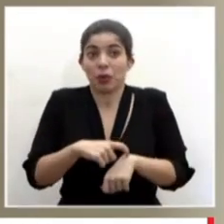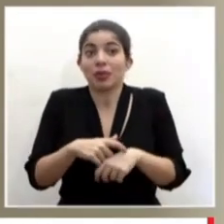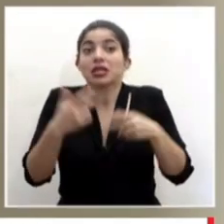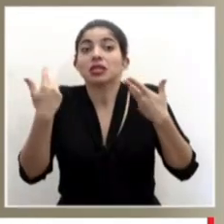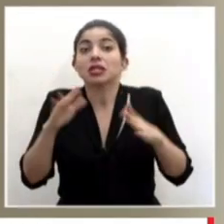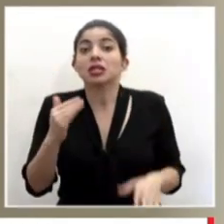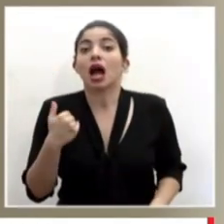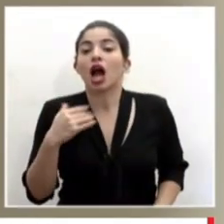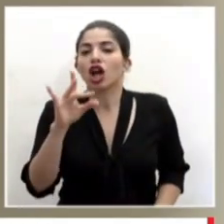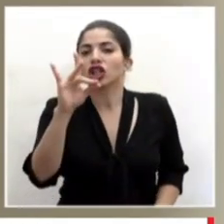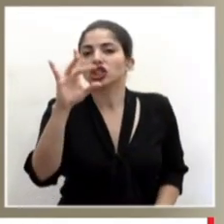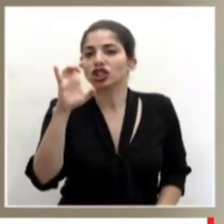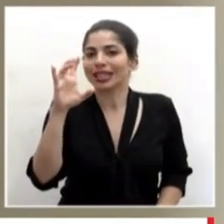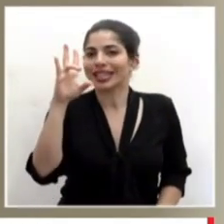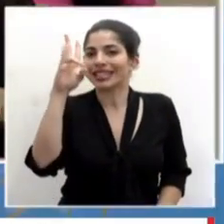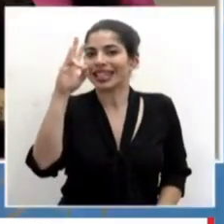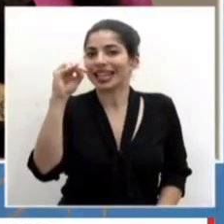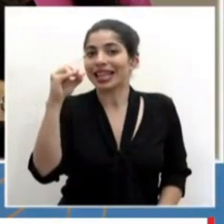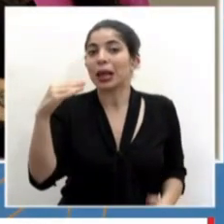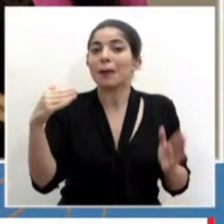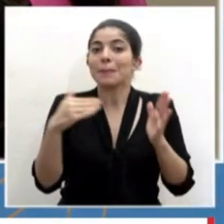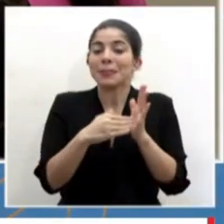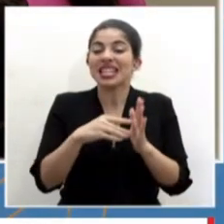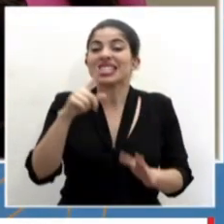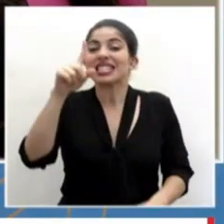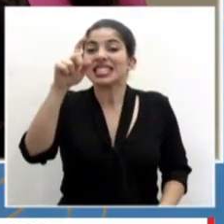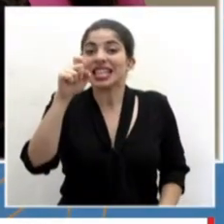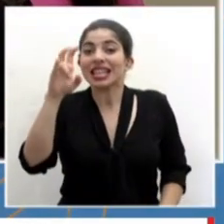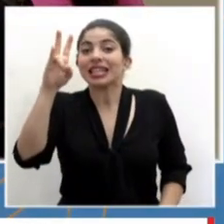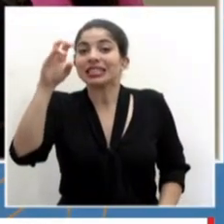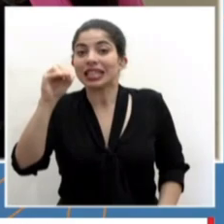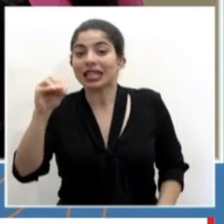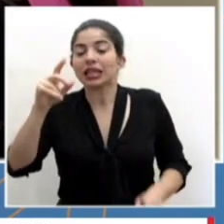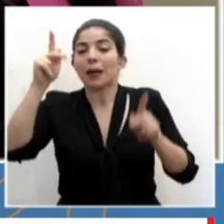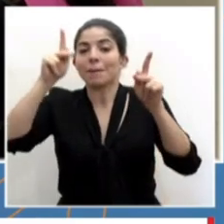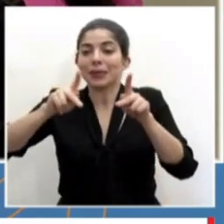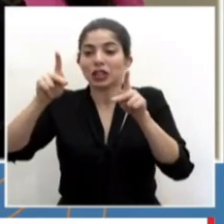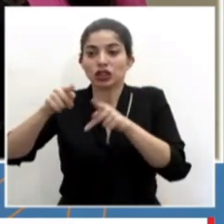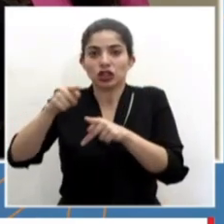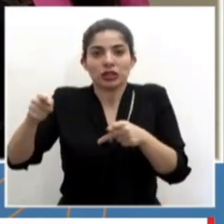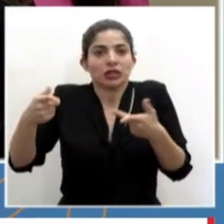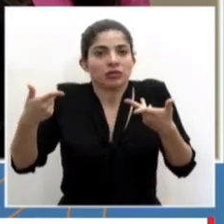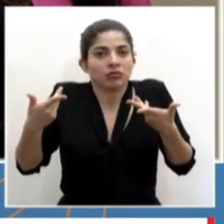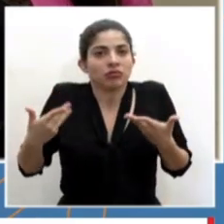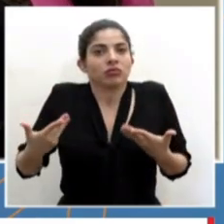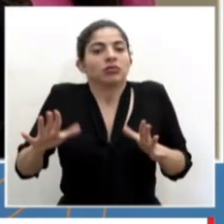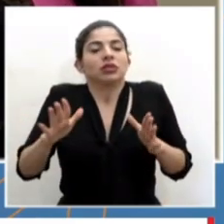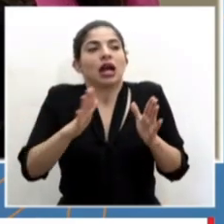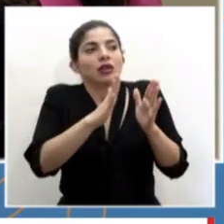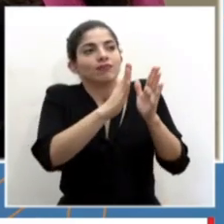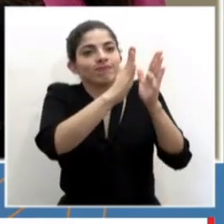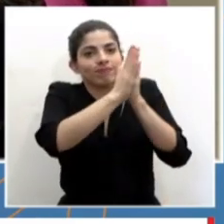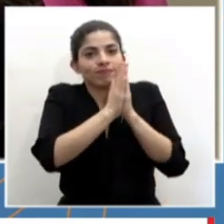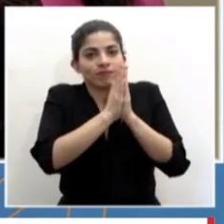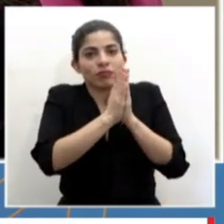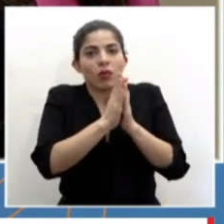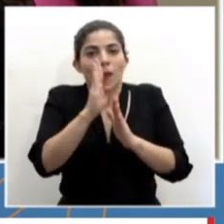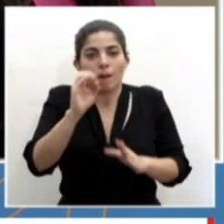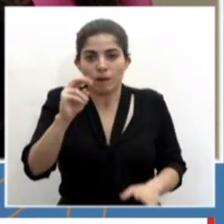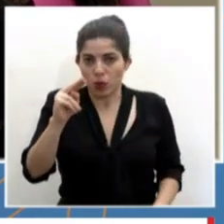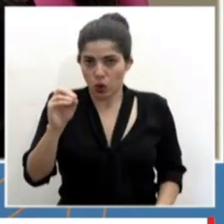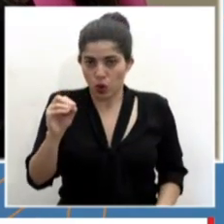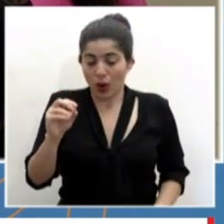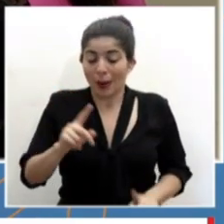tenemos 870 mil 170 personas que ya han hecho su solicitud del bono proteger.